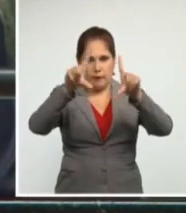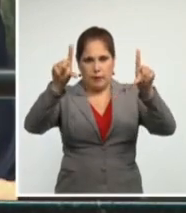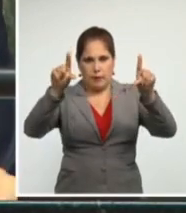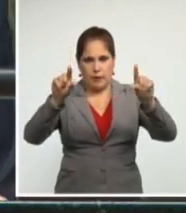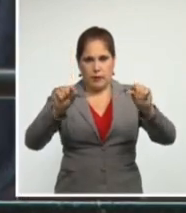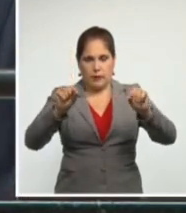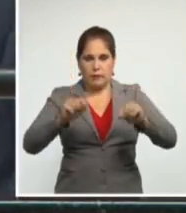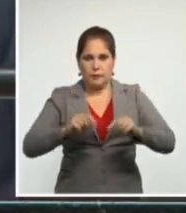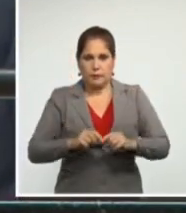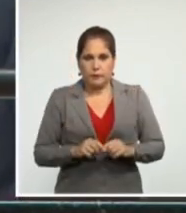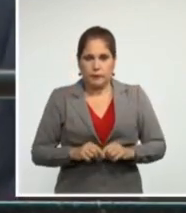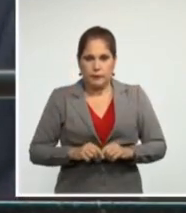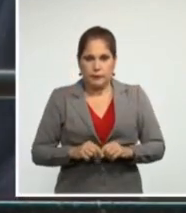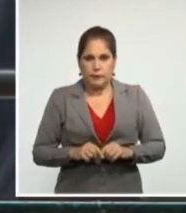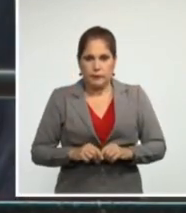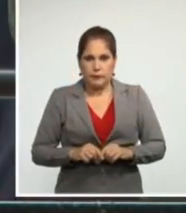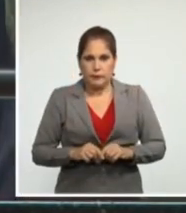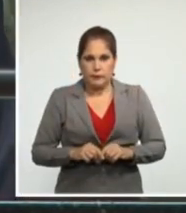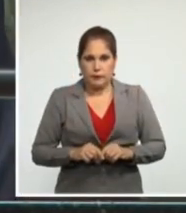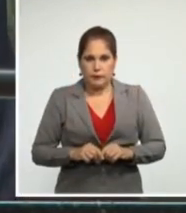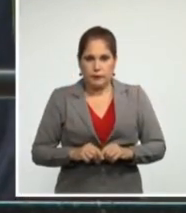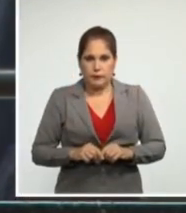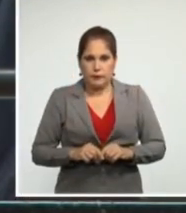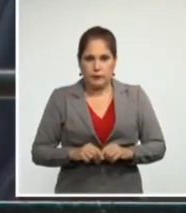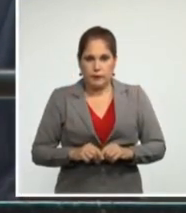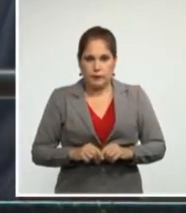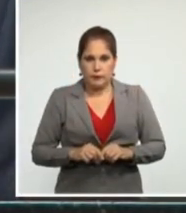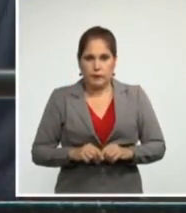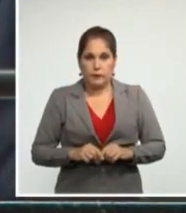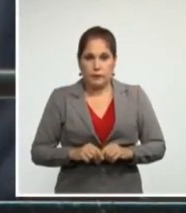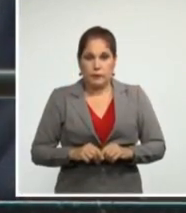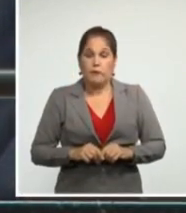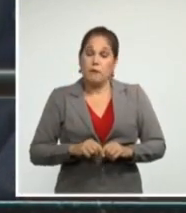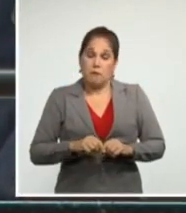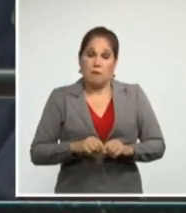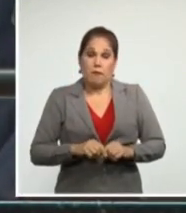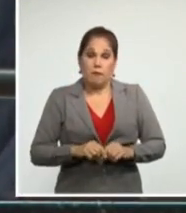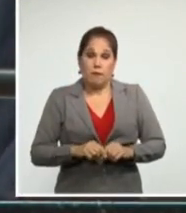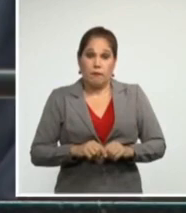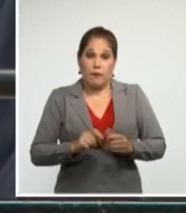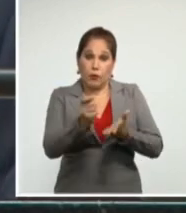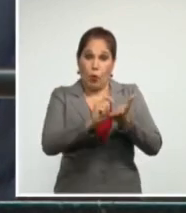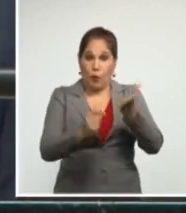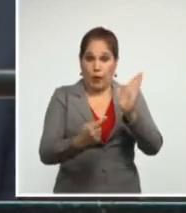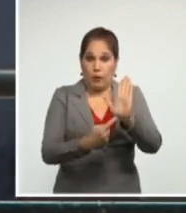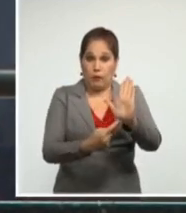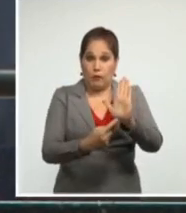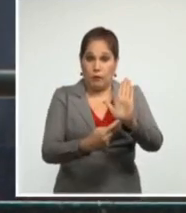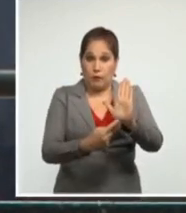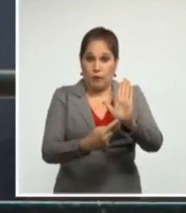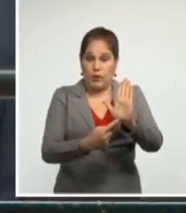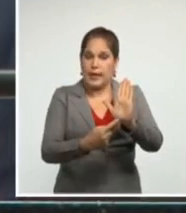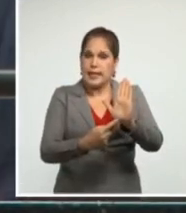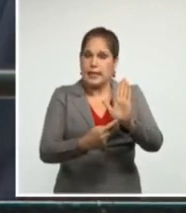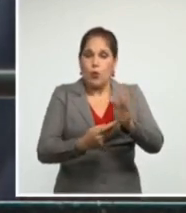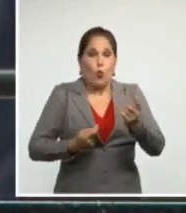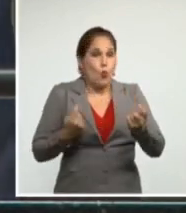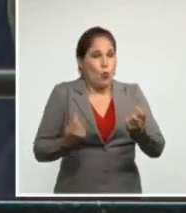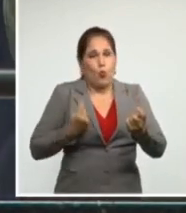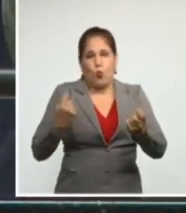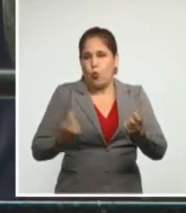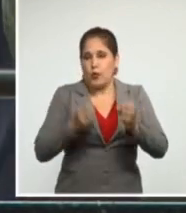Lo complementa maliciosamente una intensa campaña